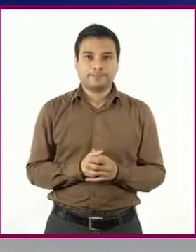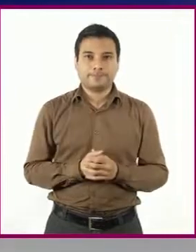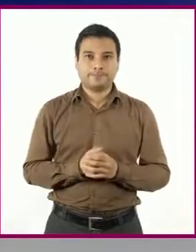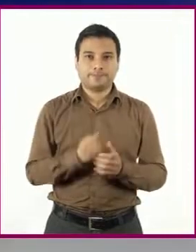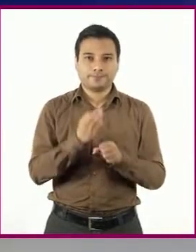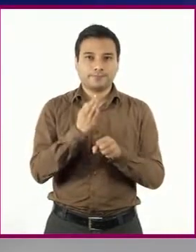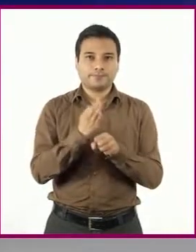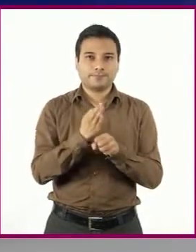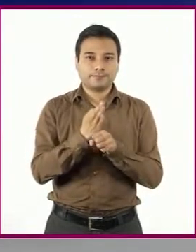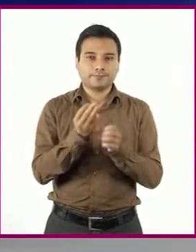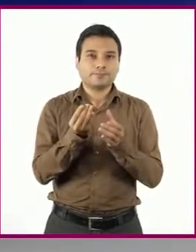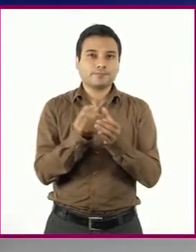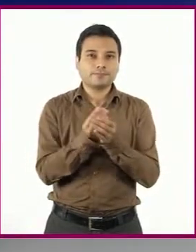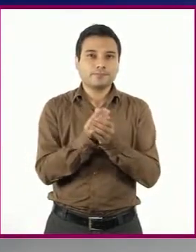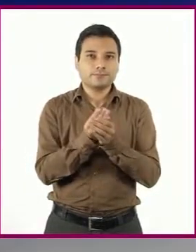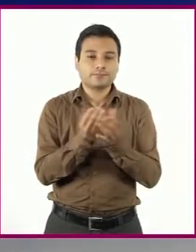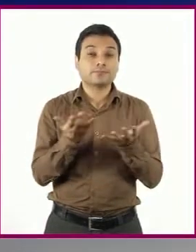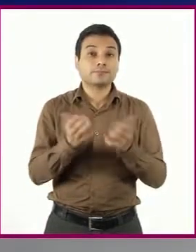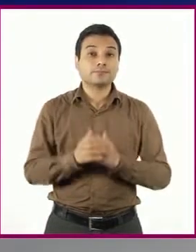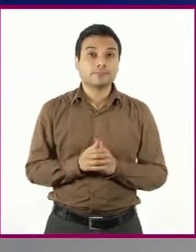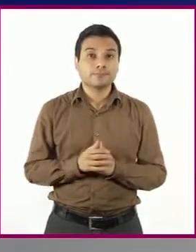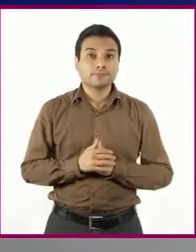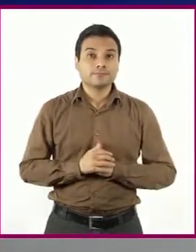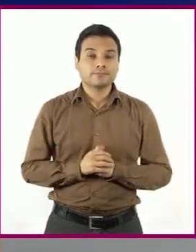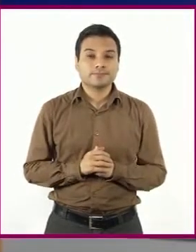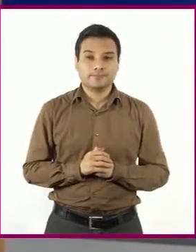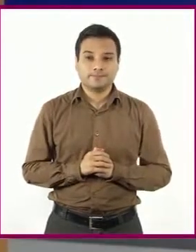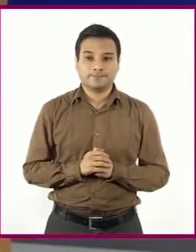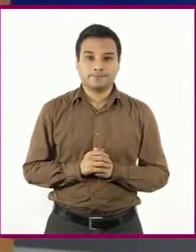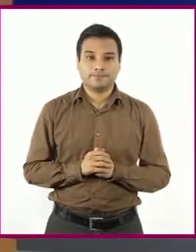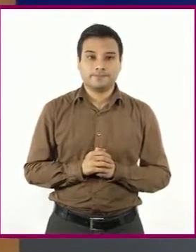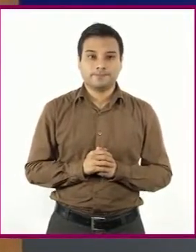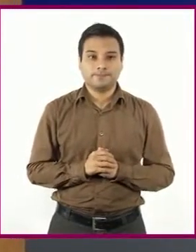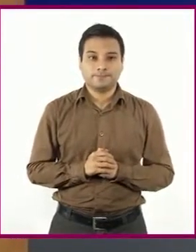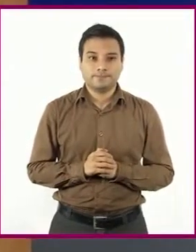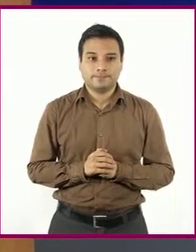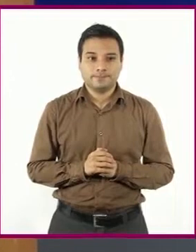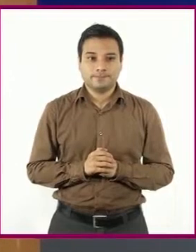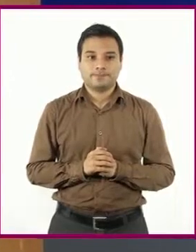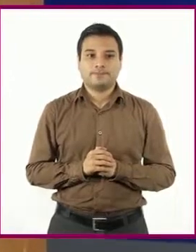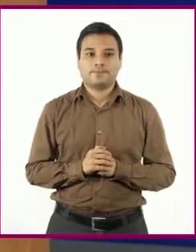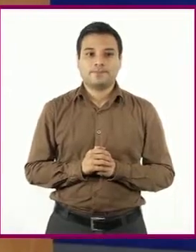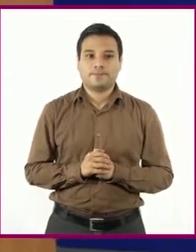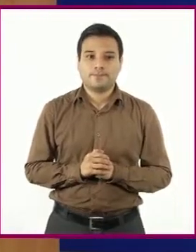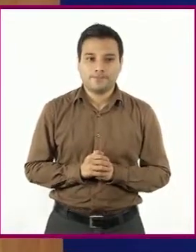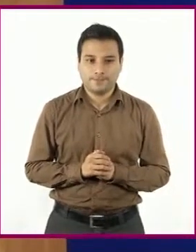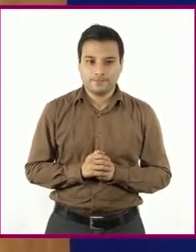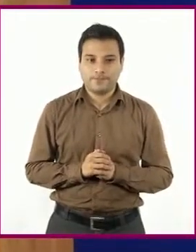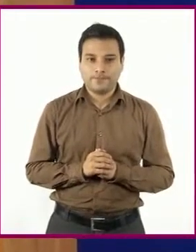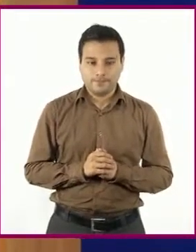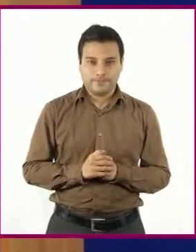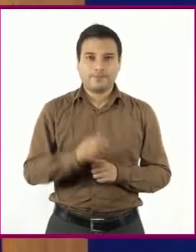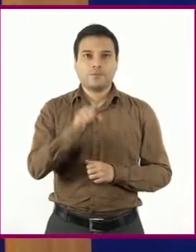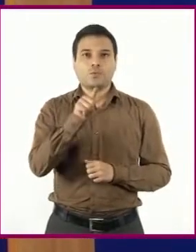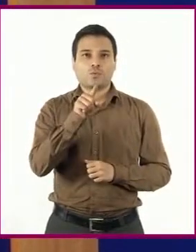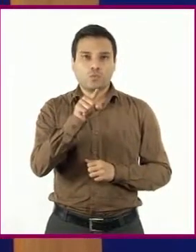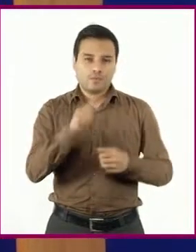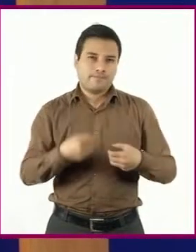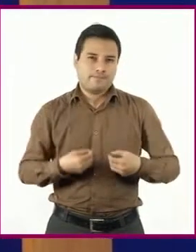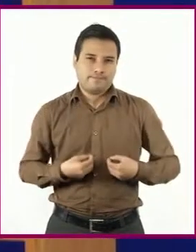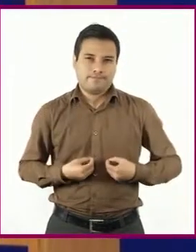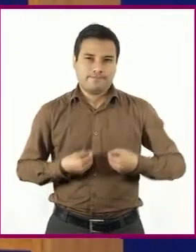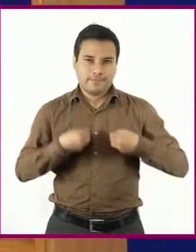esta sesión, trabajaremos con el aprendizaje esperado, sistematiza los pasajes más relevantes de su vida